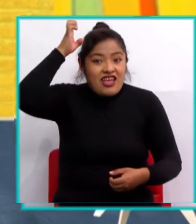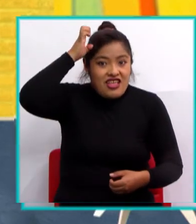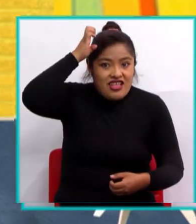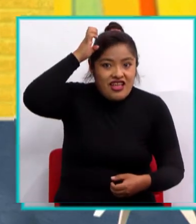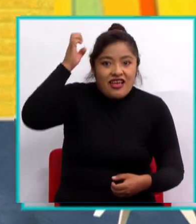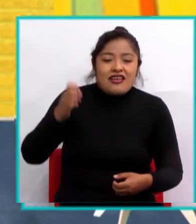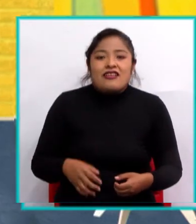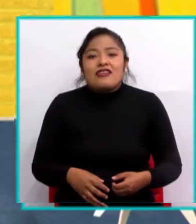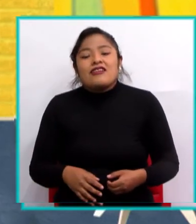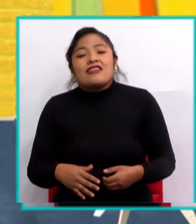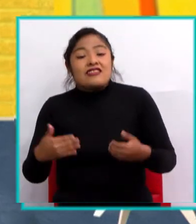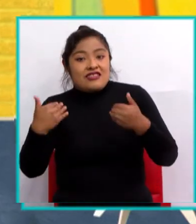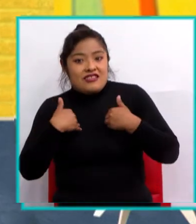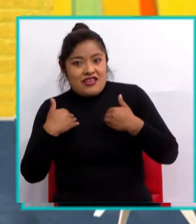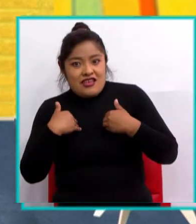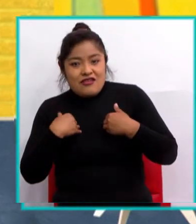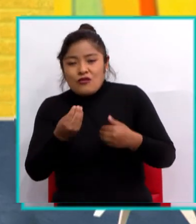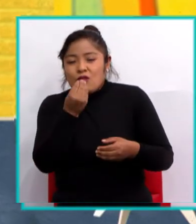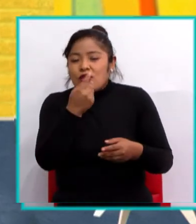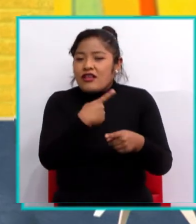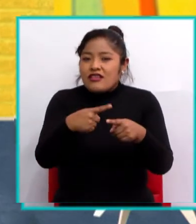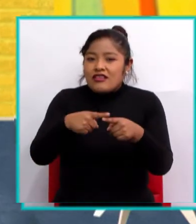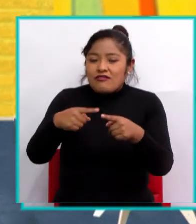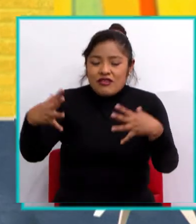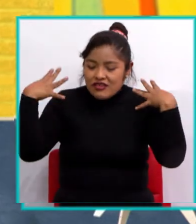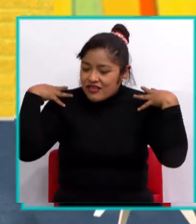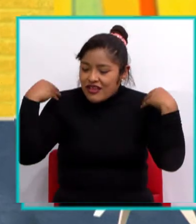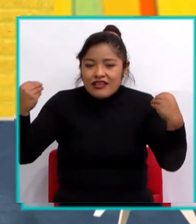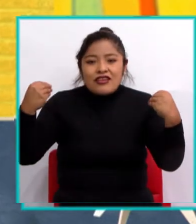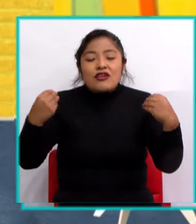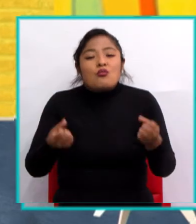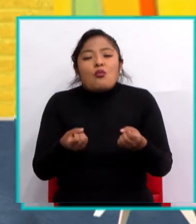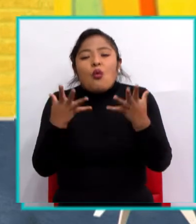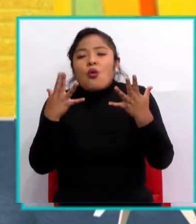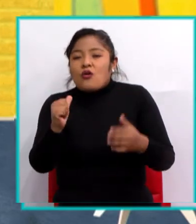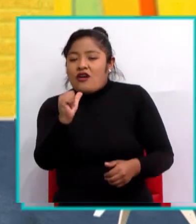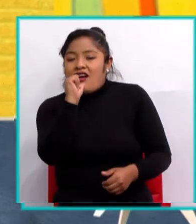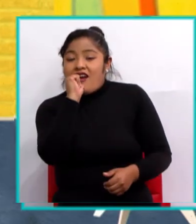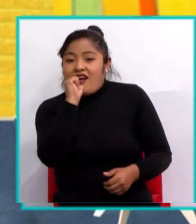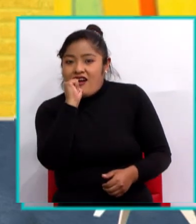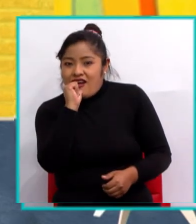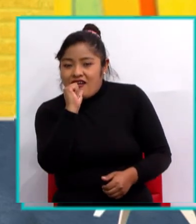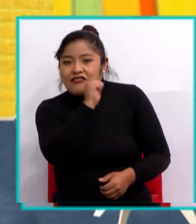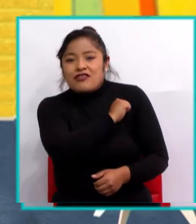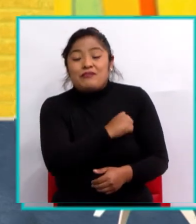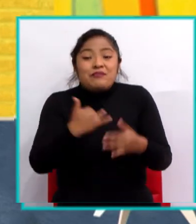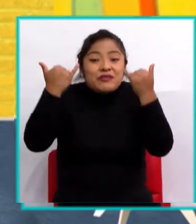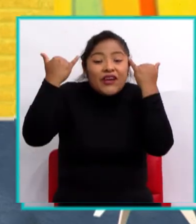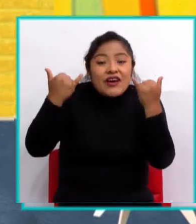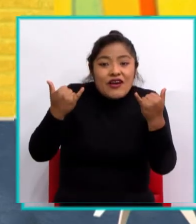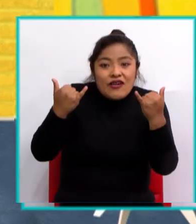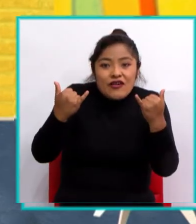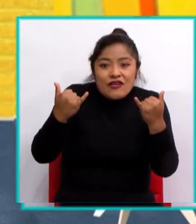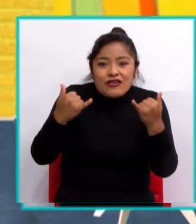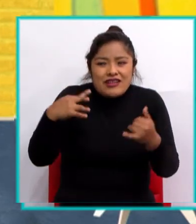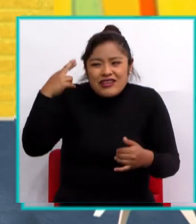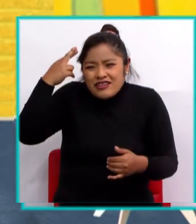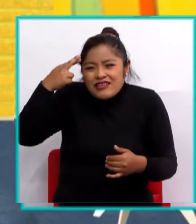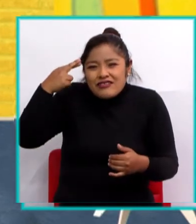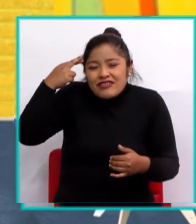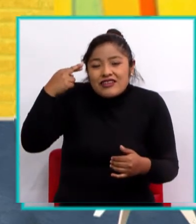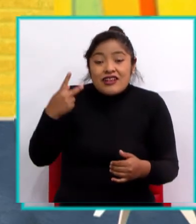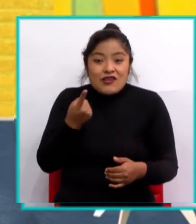Tener una dieta saludable. Consumir mucha agua. Ahora, para reforzar los